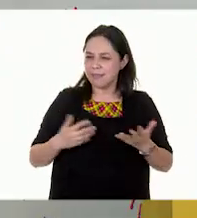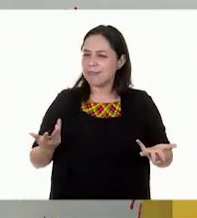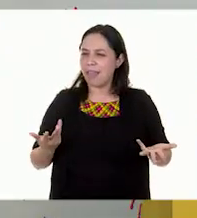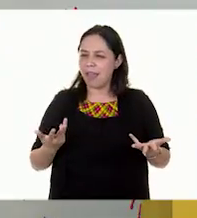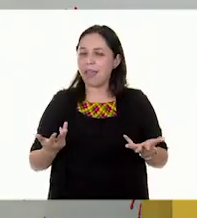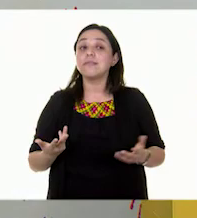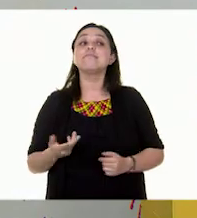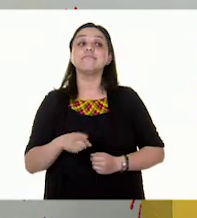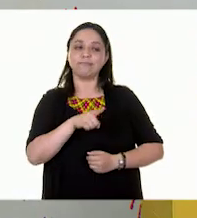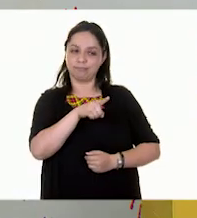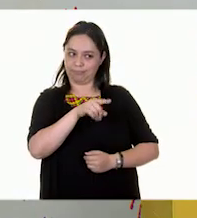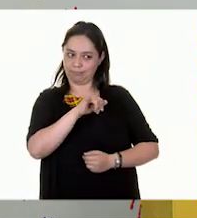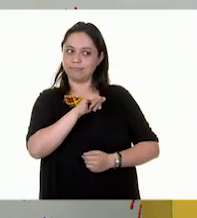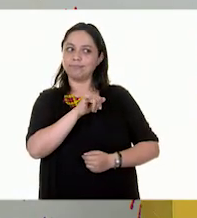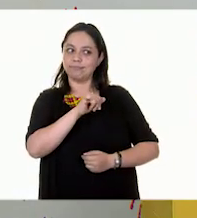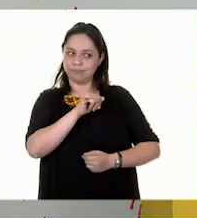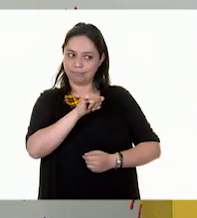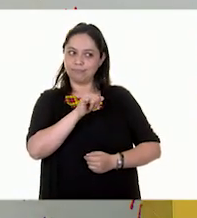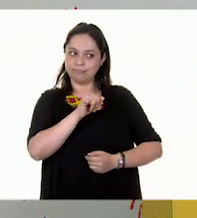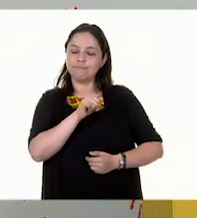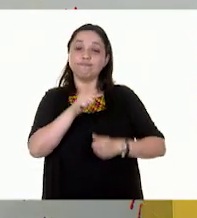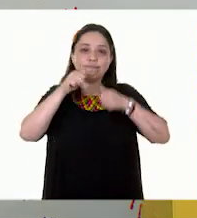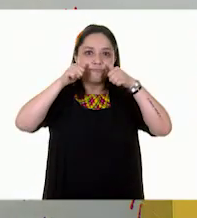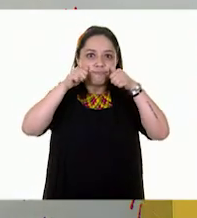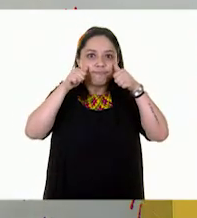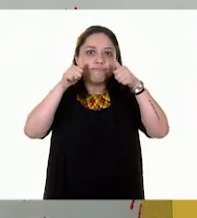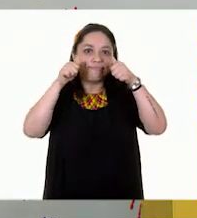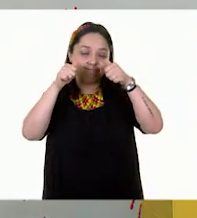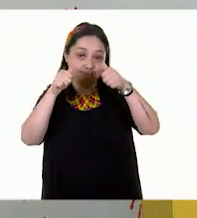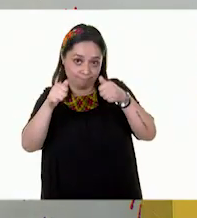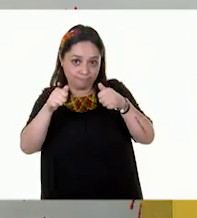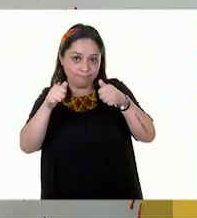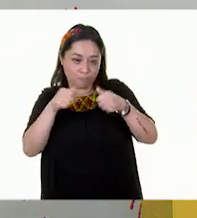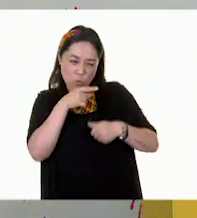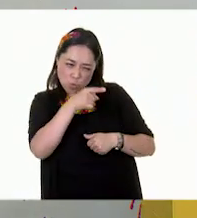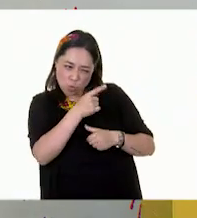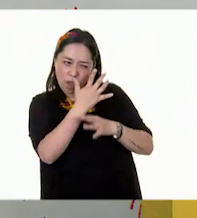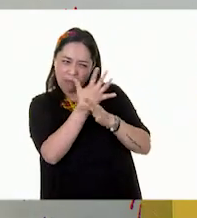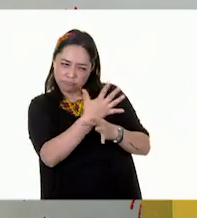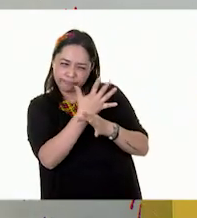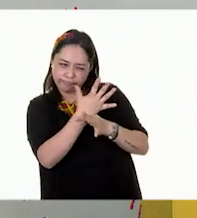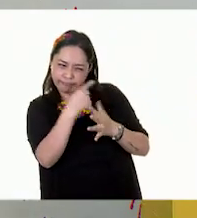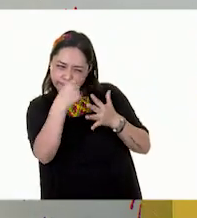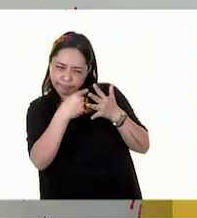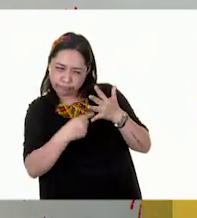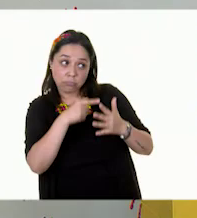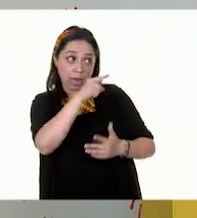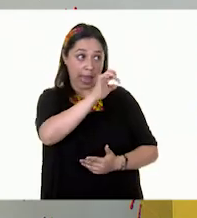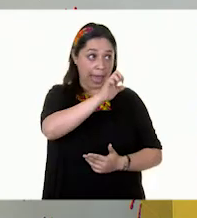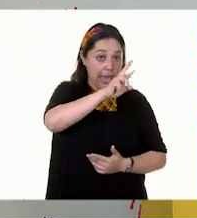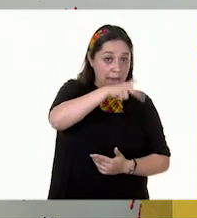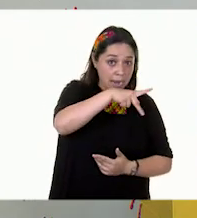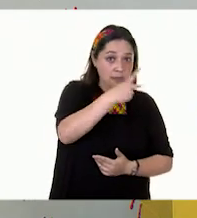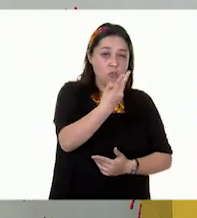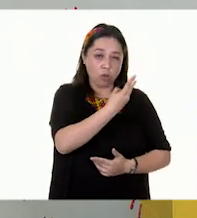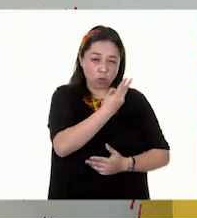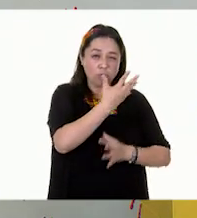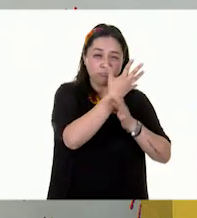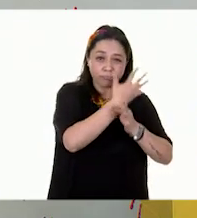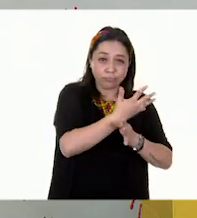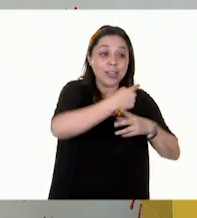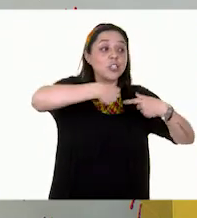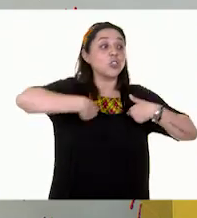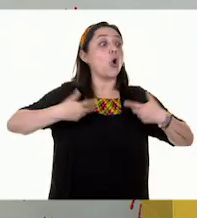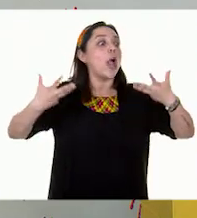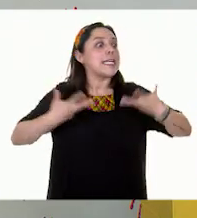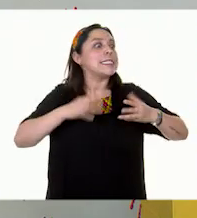Ajá. Estamos poniendo mucha atención a lo que tú y Eric estaban diciendo. Y elaboré un cartel